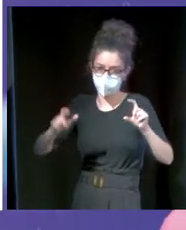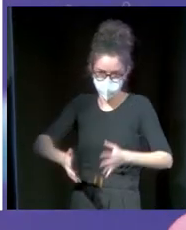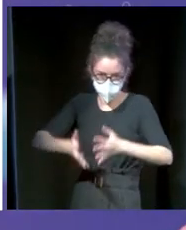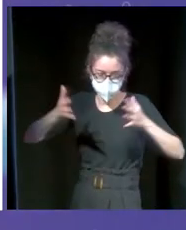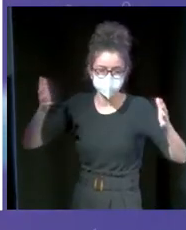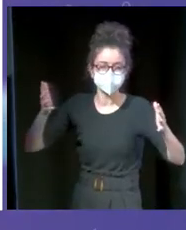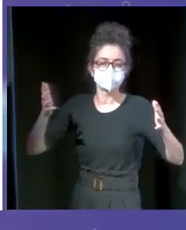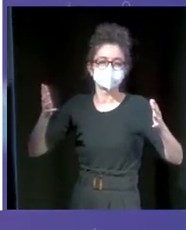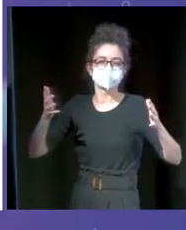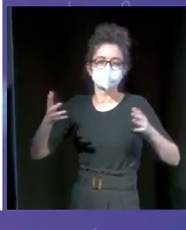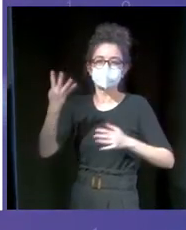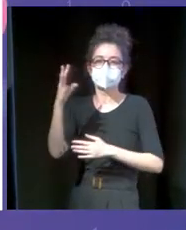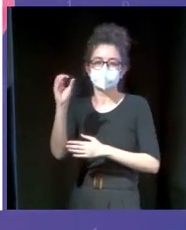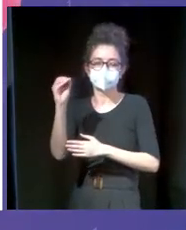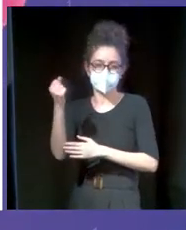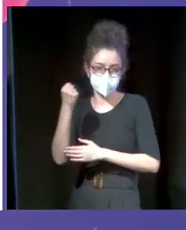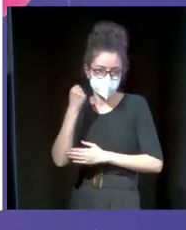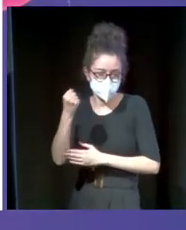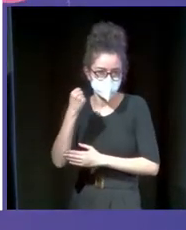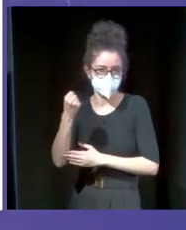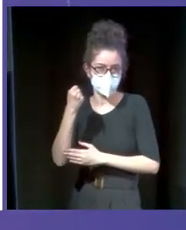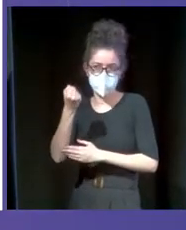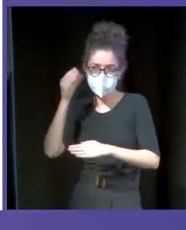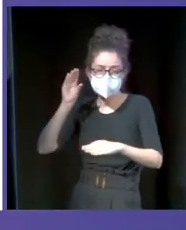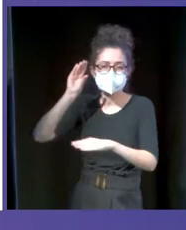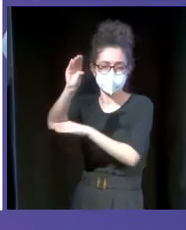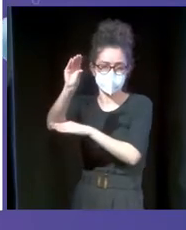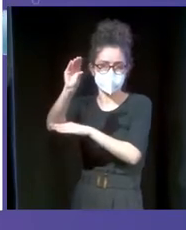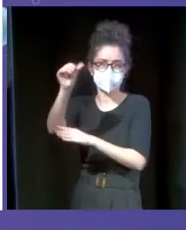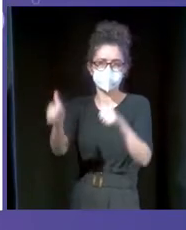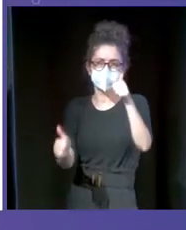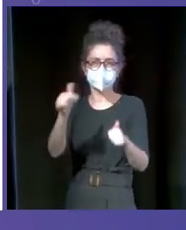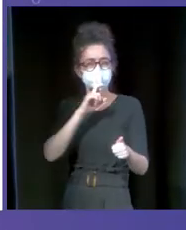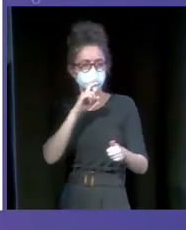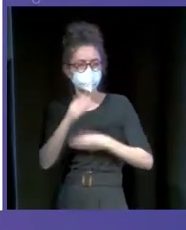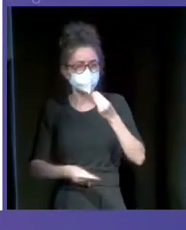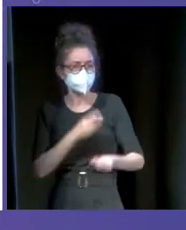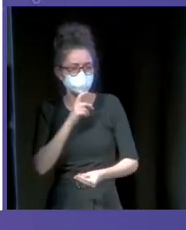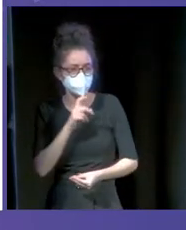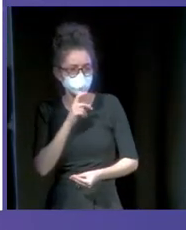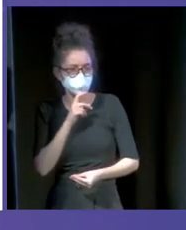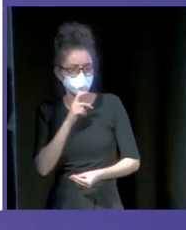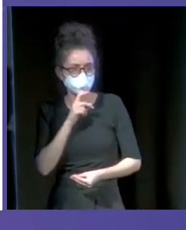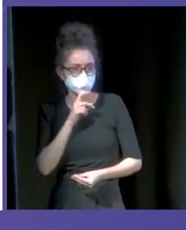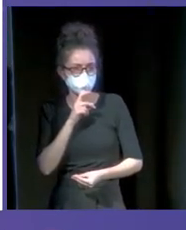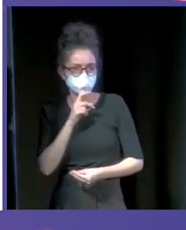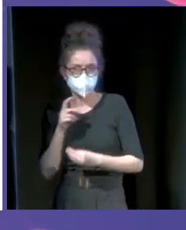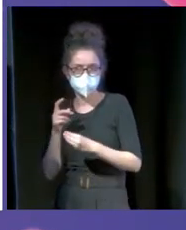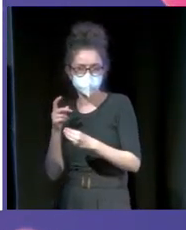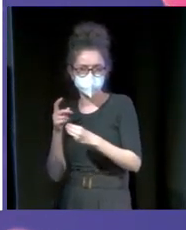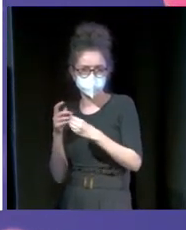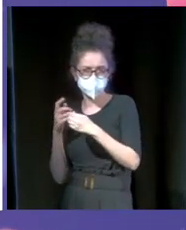empresas que les han dejado 40 millones de financiación. ¿Qué hacemos? Bueno, pues en lugar de luchar contra ellos, nos aliamos.